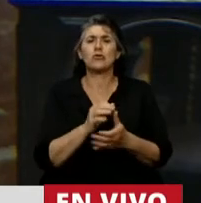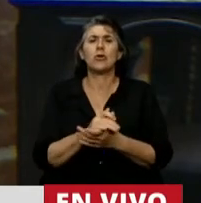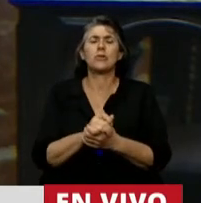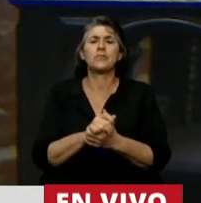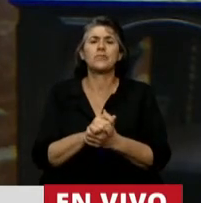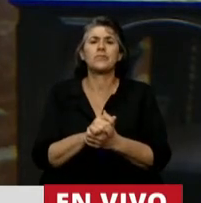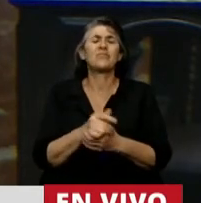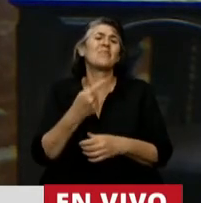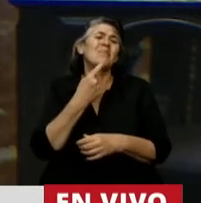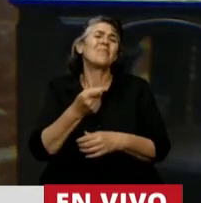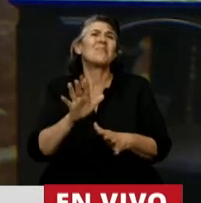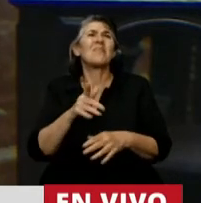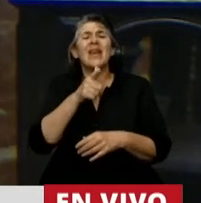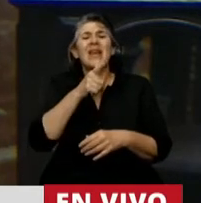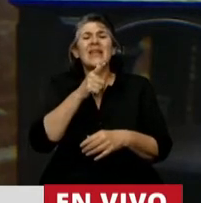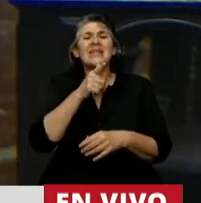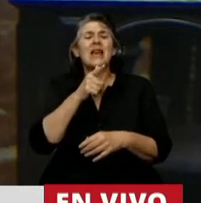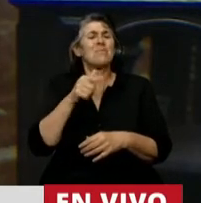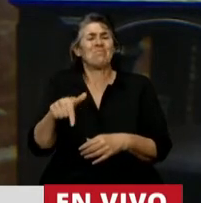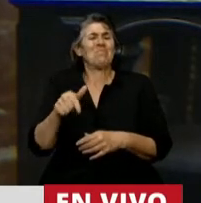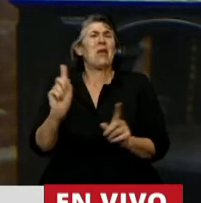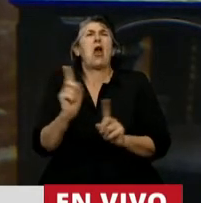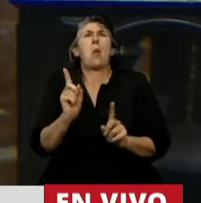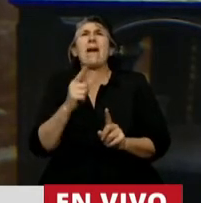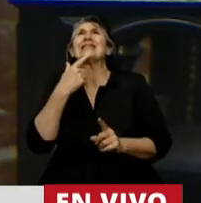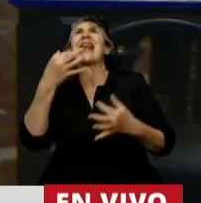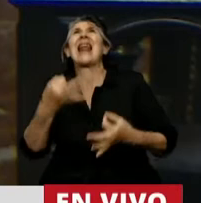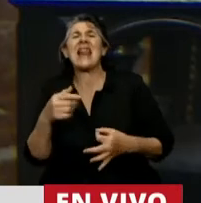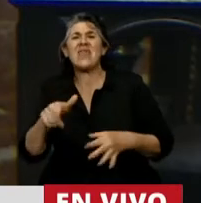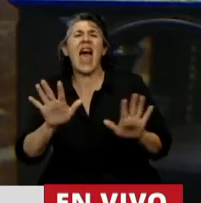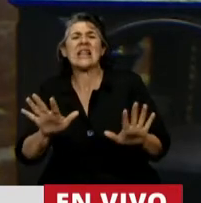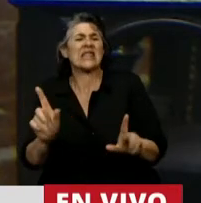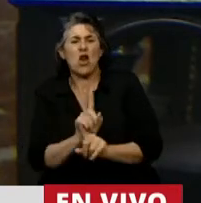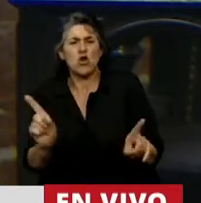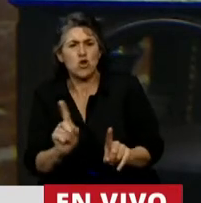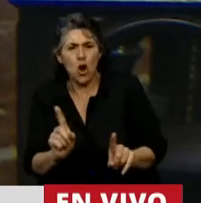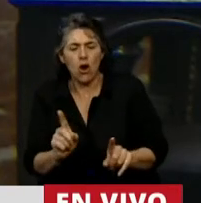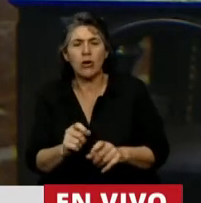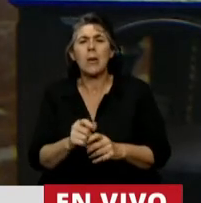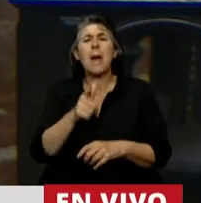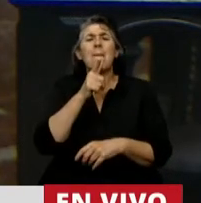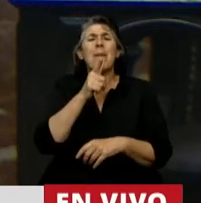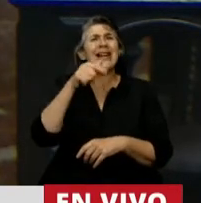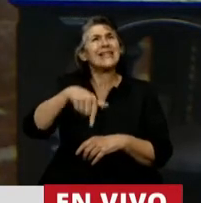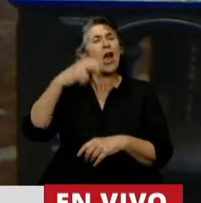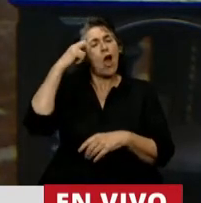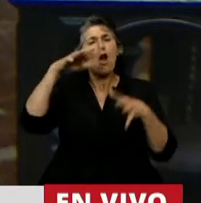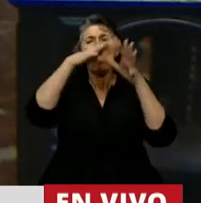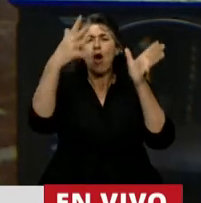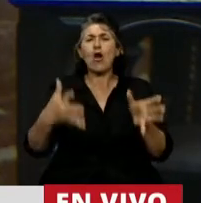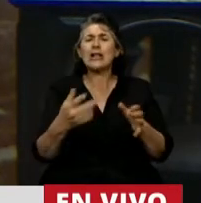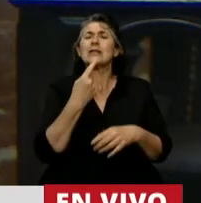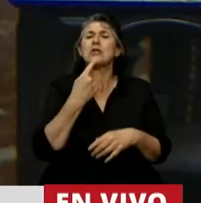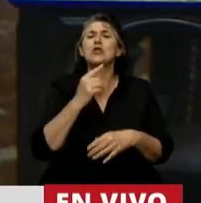se habla como si esta fuera una realidad que no existiera, como si estuviera en este Congreso permitir o generar que a